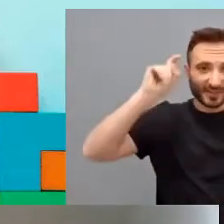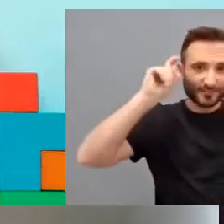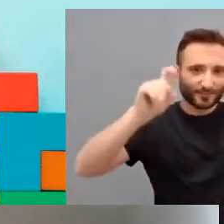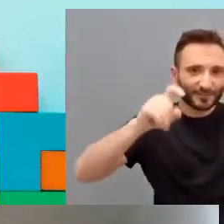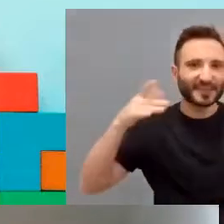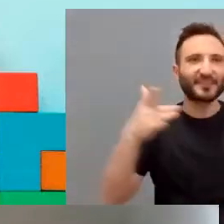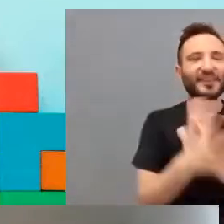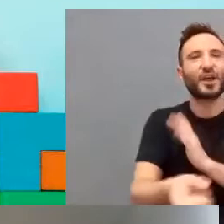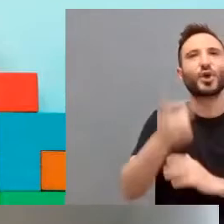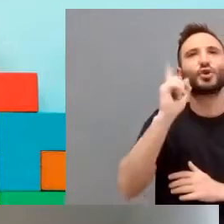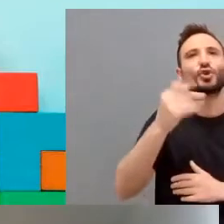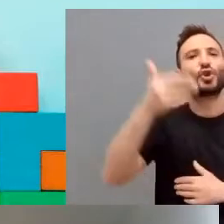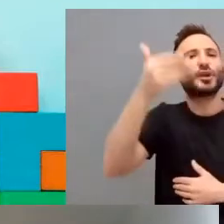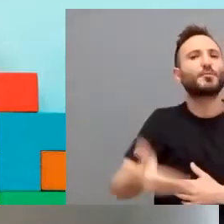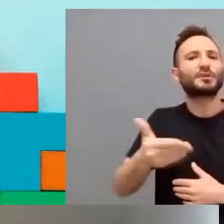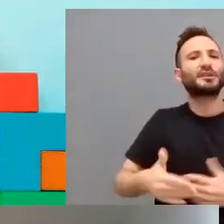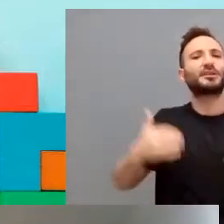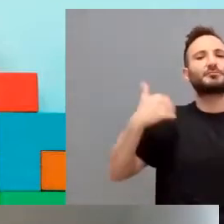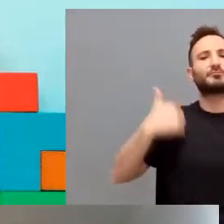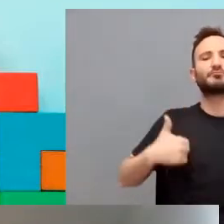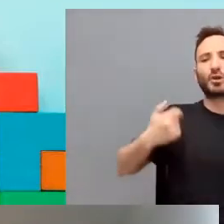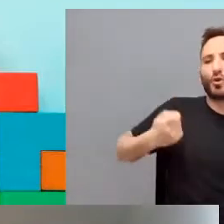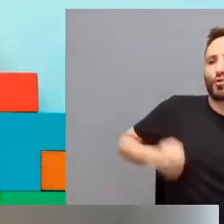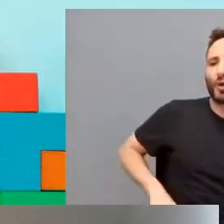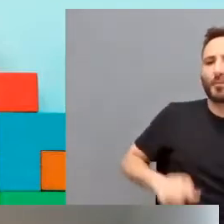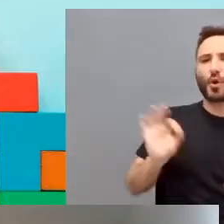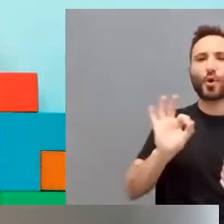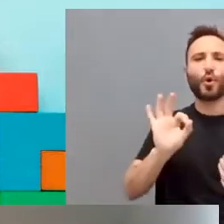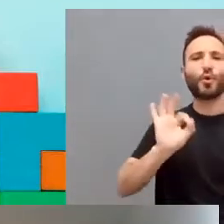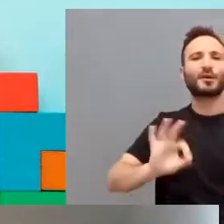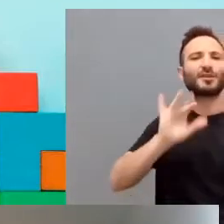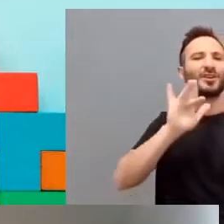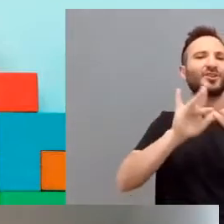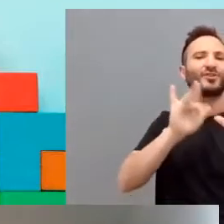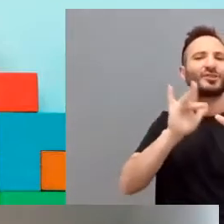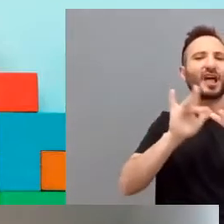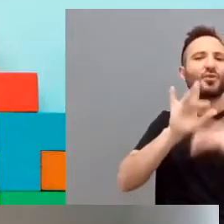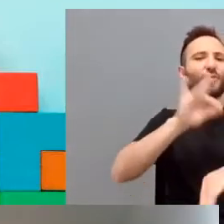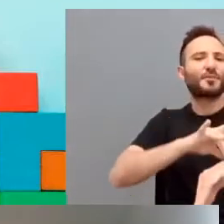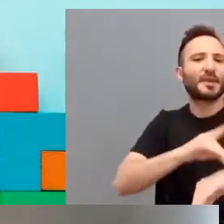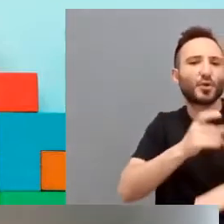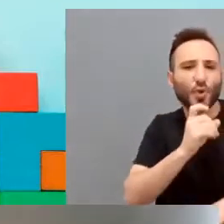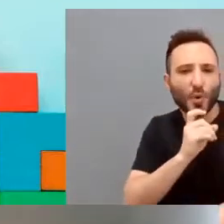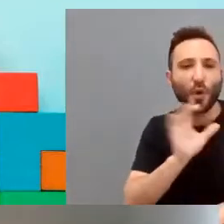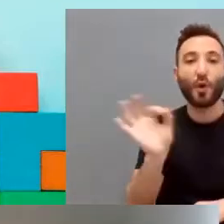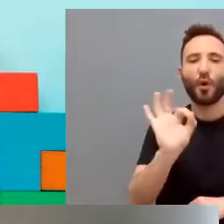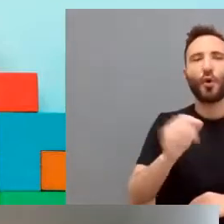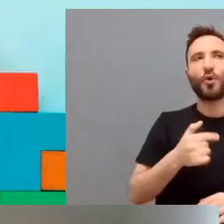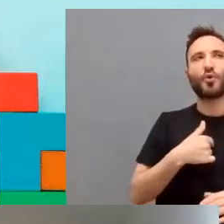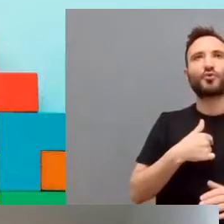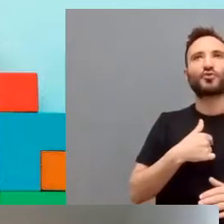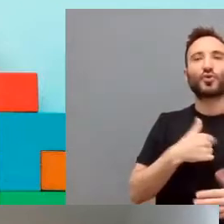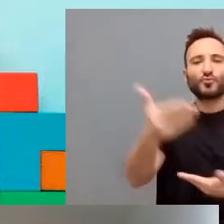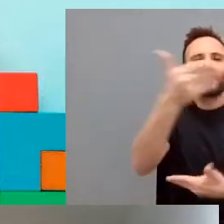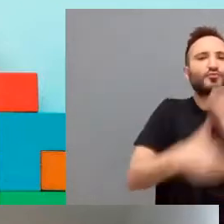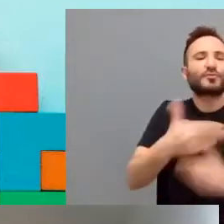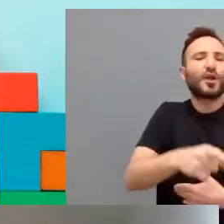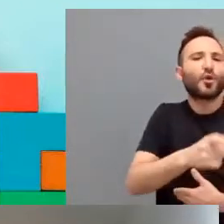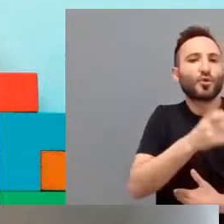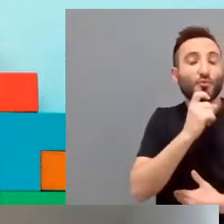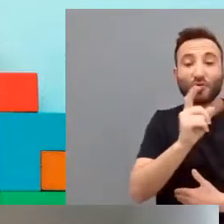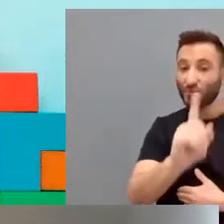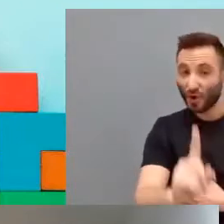solamente es importante la profesionalidad o cómo tratar al público o cómo estar colaborando,